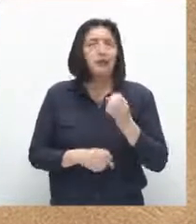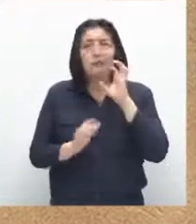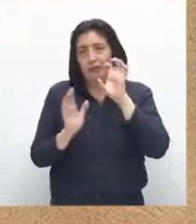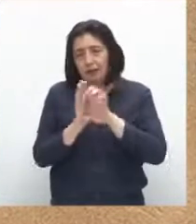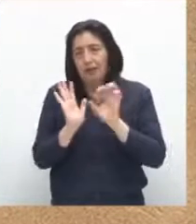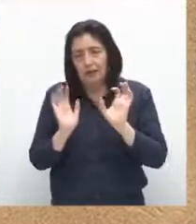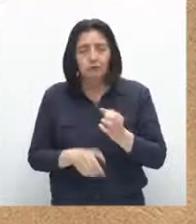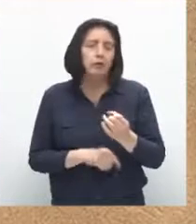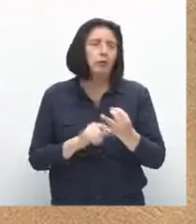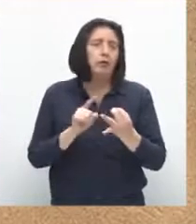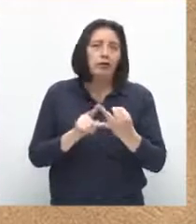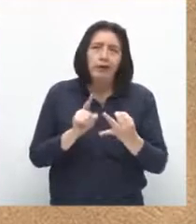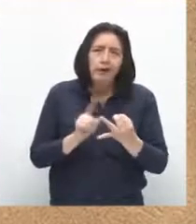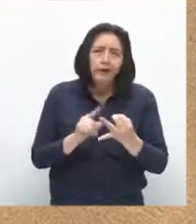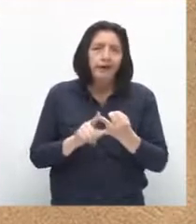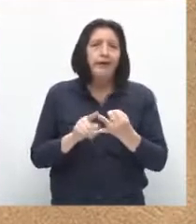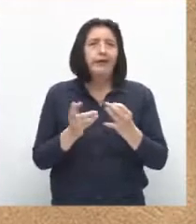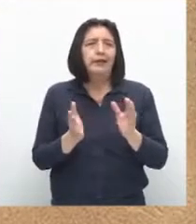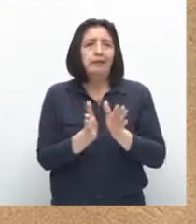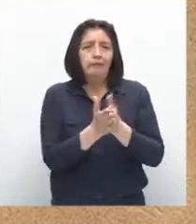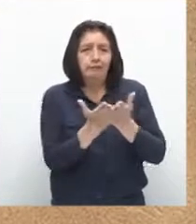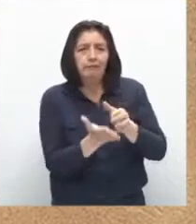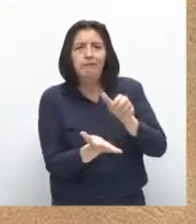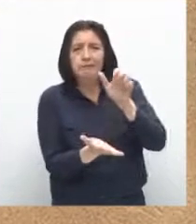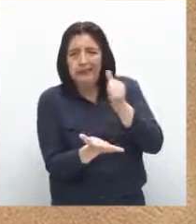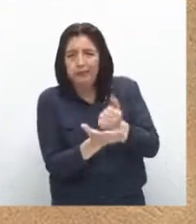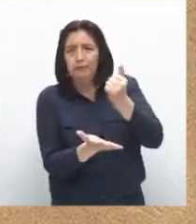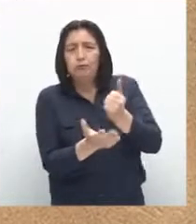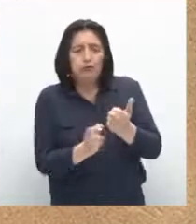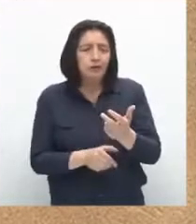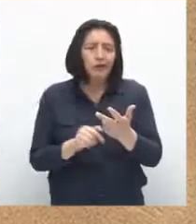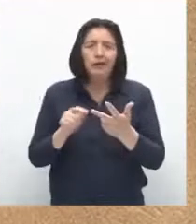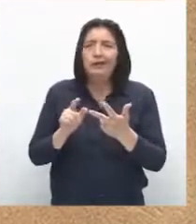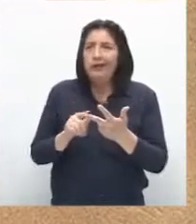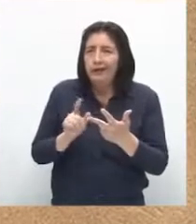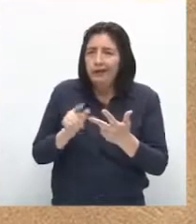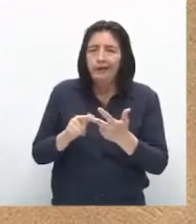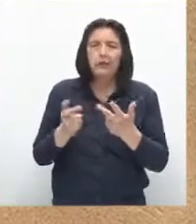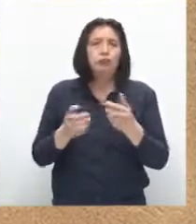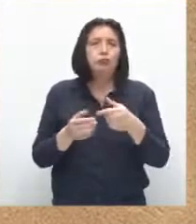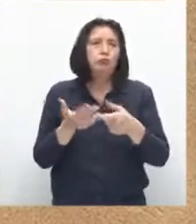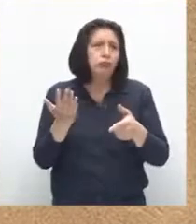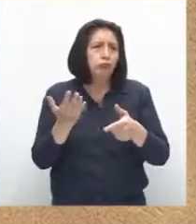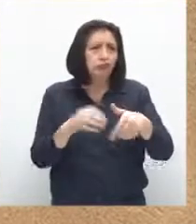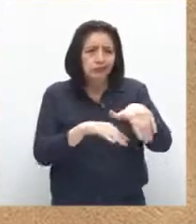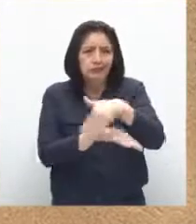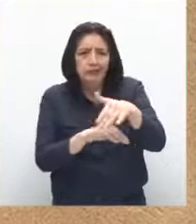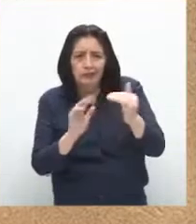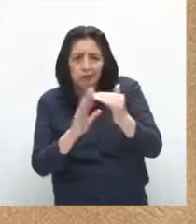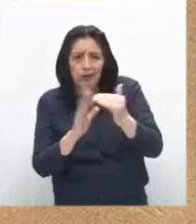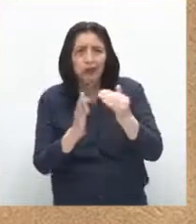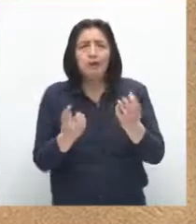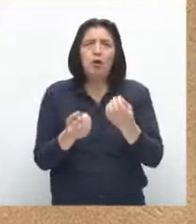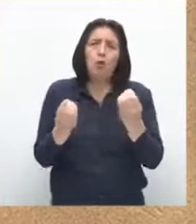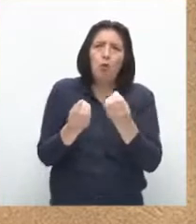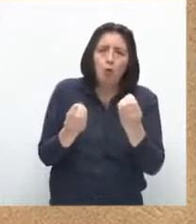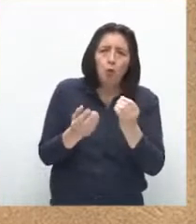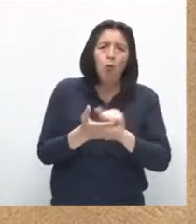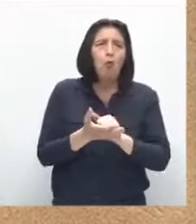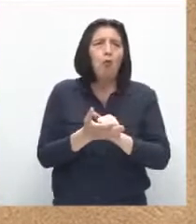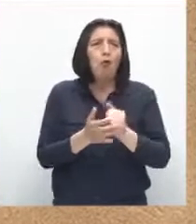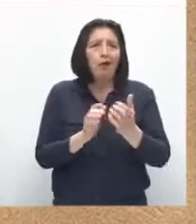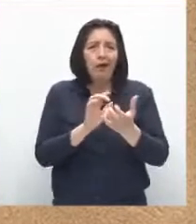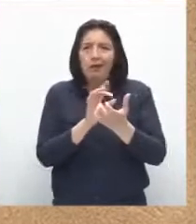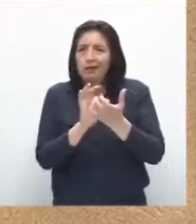estos datos pueden ser nuestro número de documento de identidad, por ejemplo, nuestro número de pasaporte, nuestra dirección